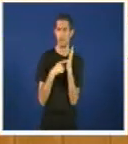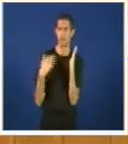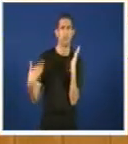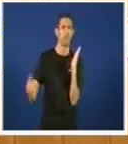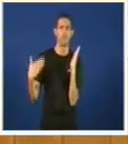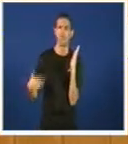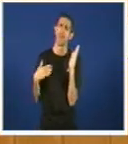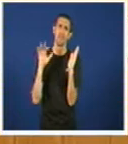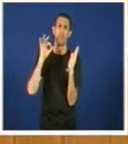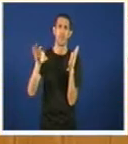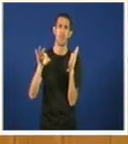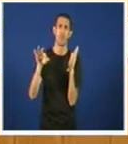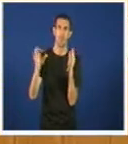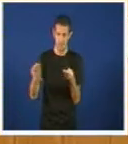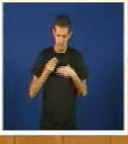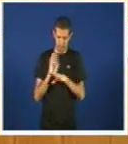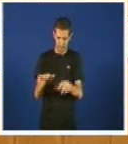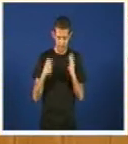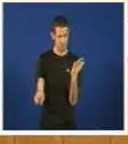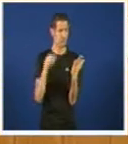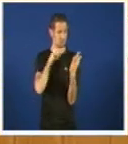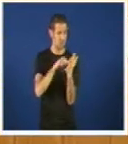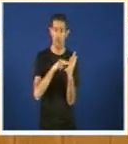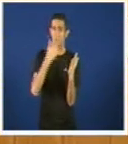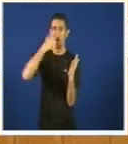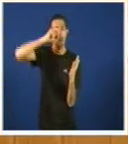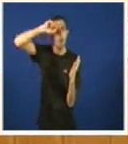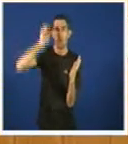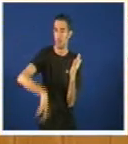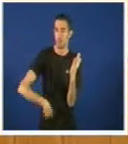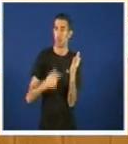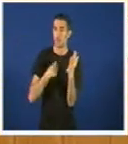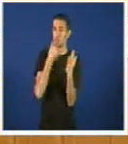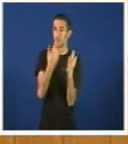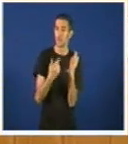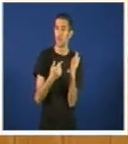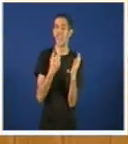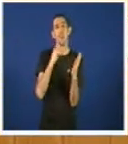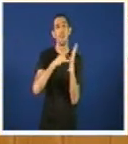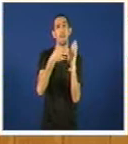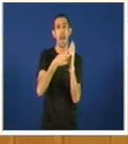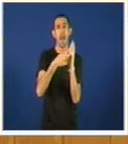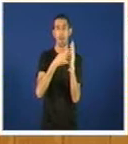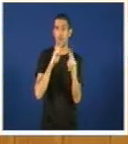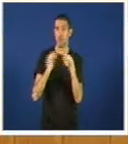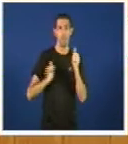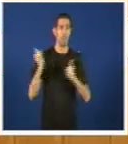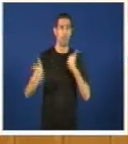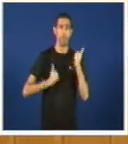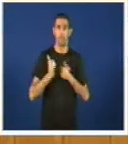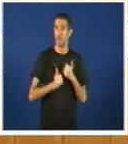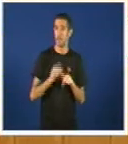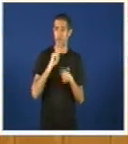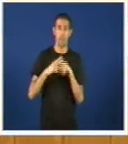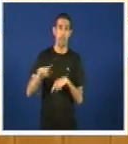remitiron a este Parlamento dito coloquialmente eu creo que estamos máis que ante un plan unha atrapallada unha tomadura de